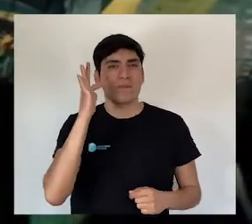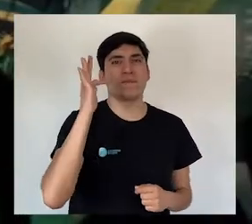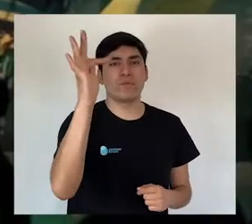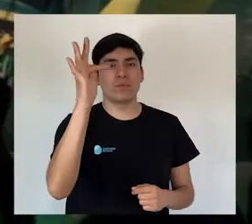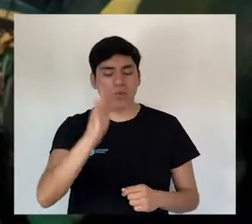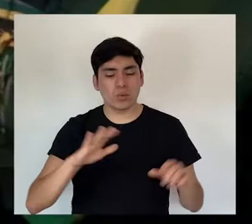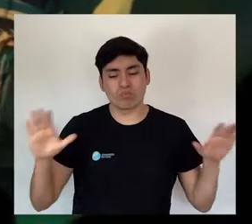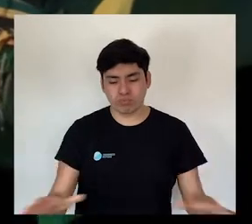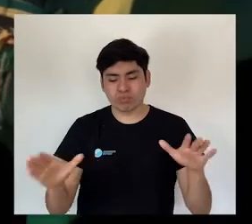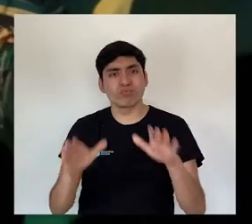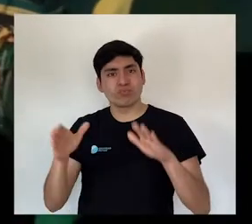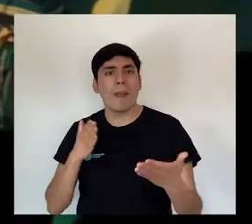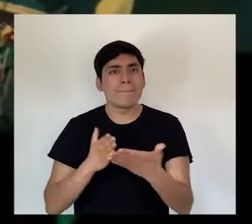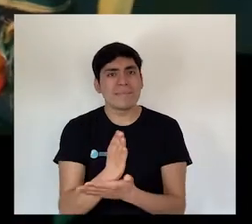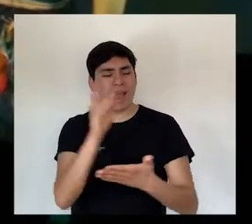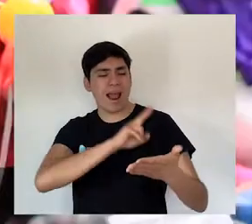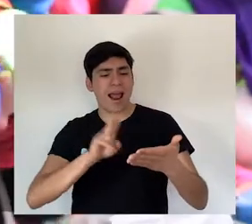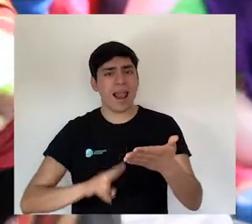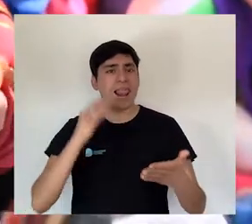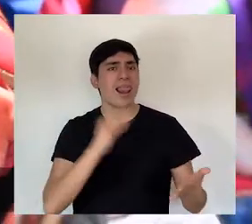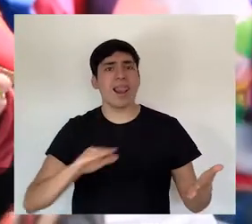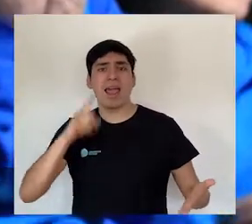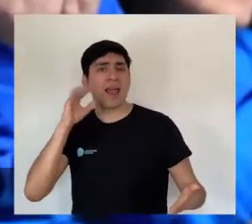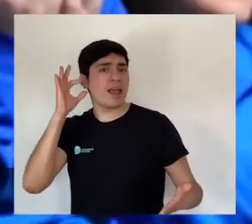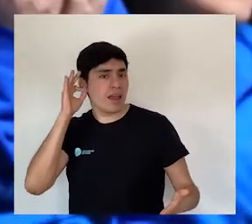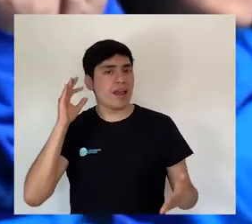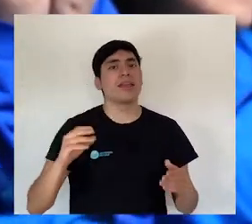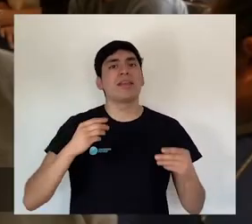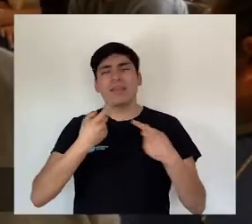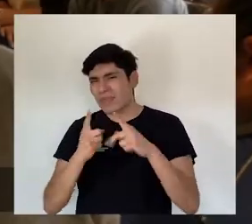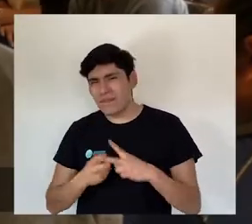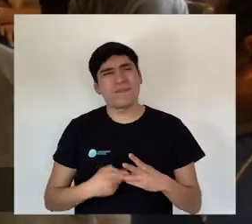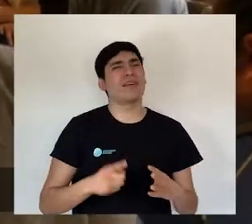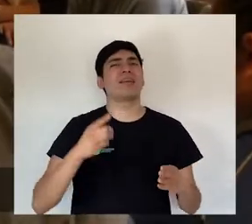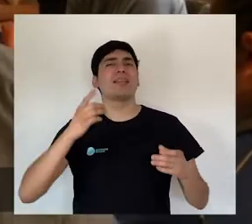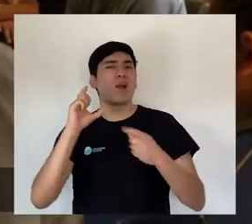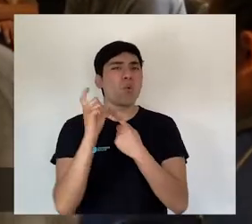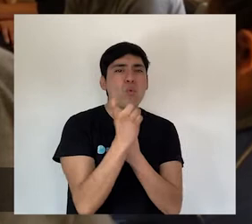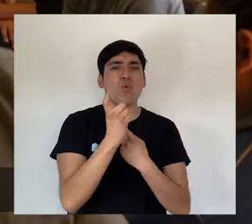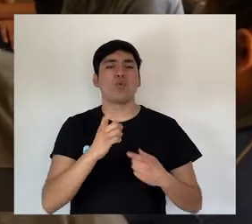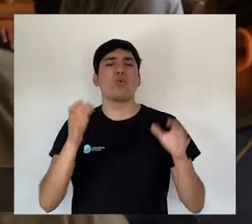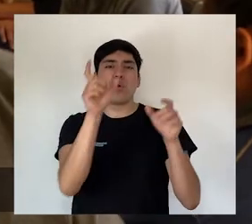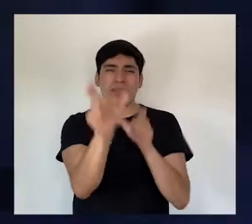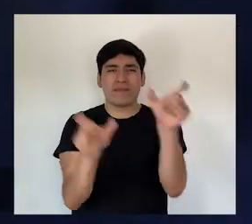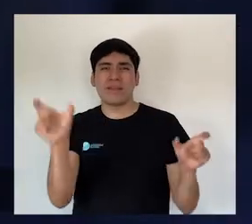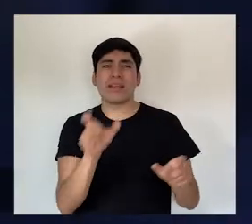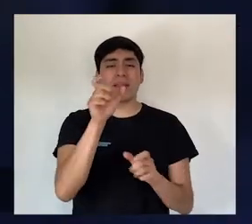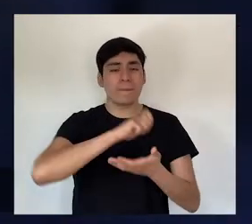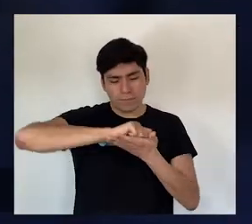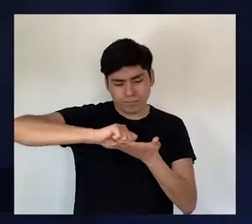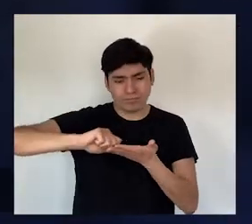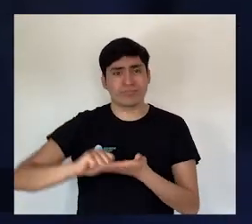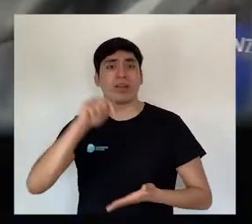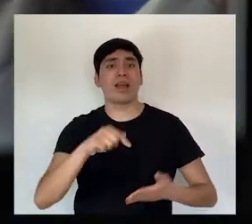puesta en la formación del hábito de la lectura en niñas y niños. Este carácter multicultural, llevado al papel de autores locales, está presente